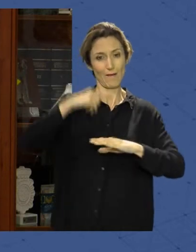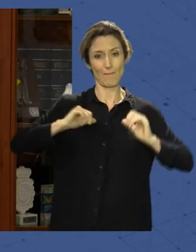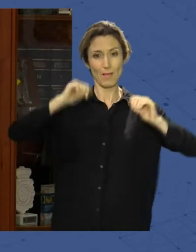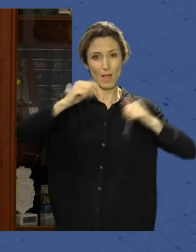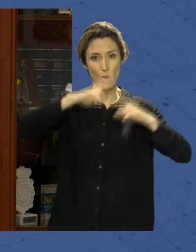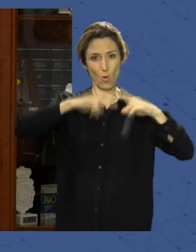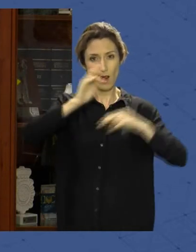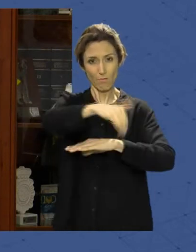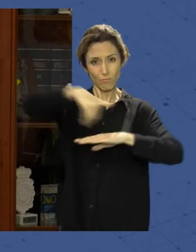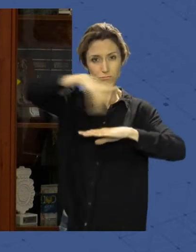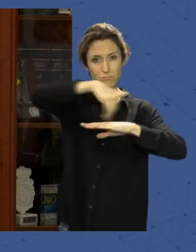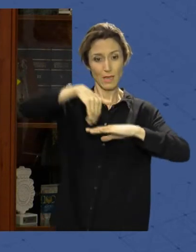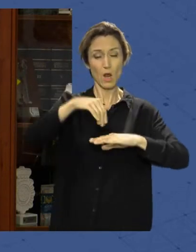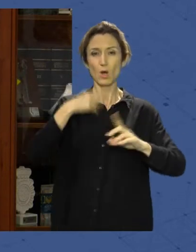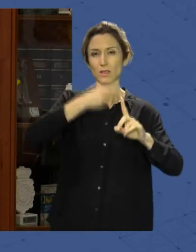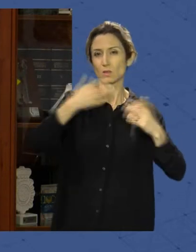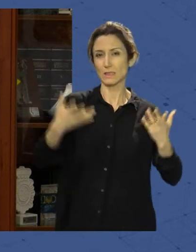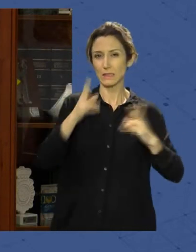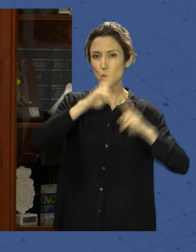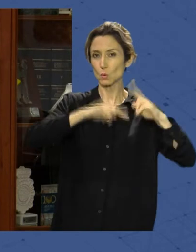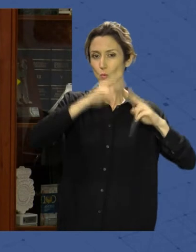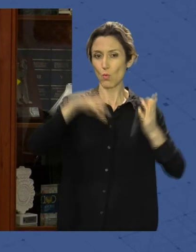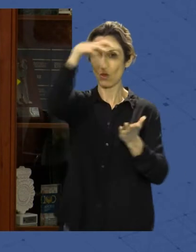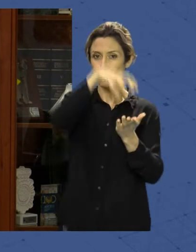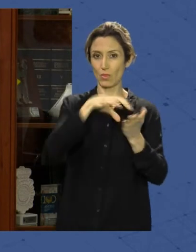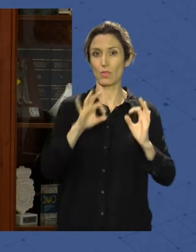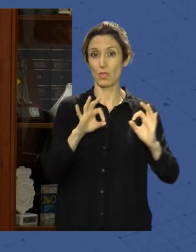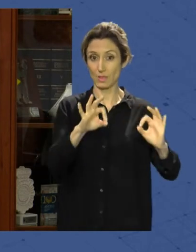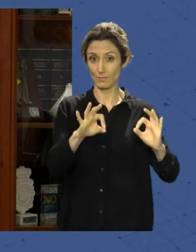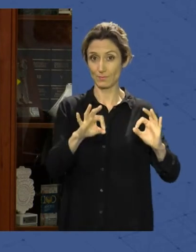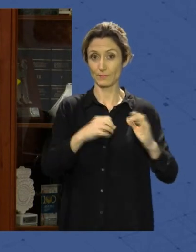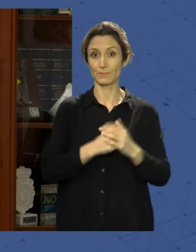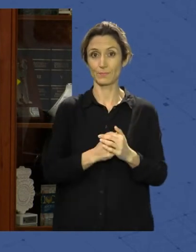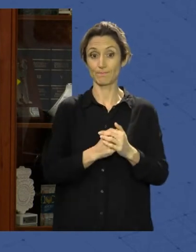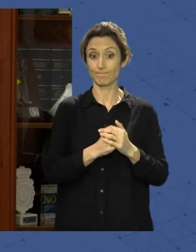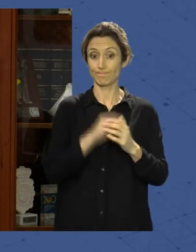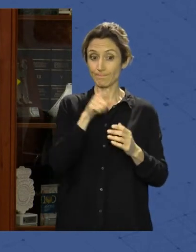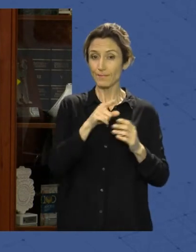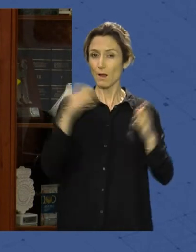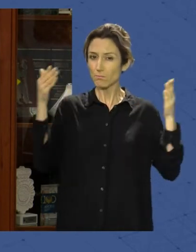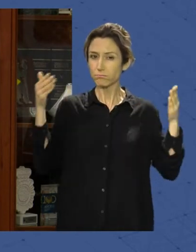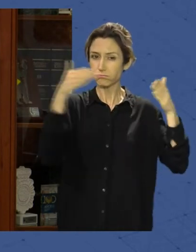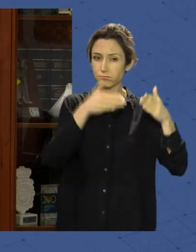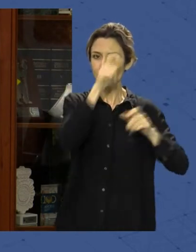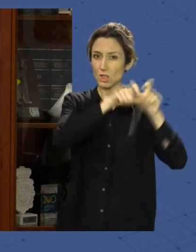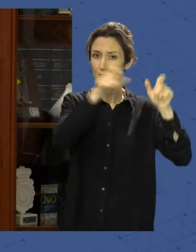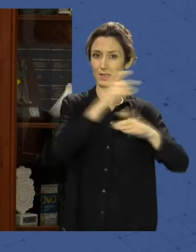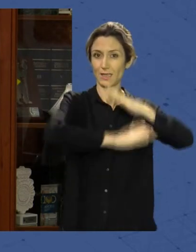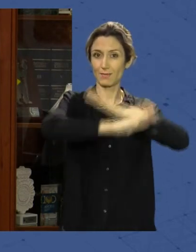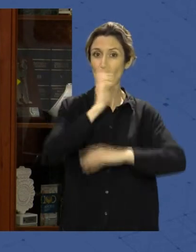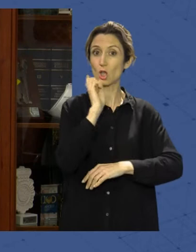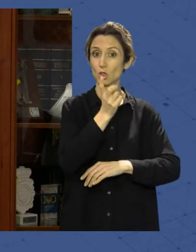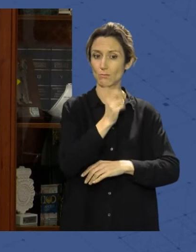para construir un centro que va a atender no solamente a personas con discapacidad,